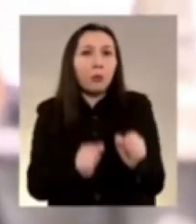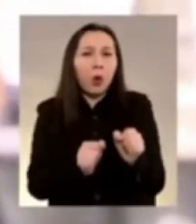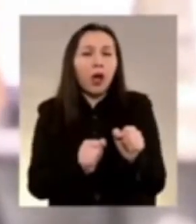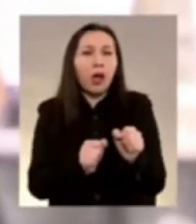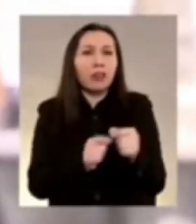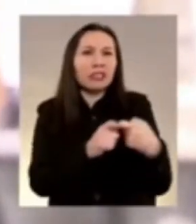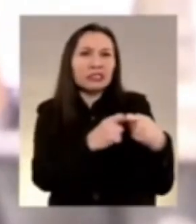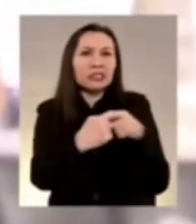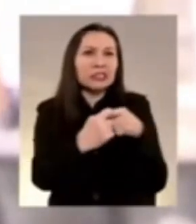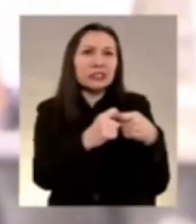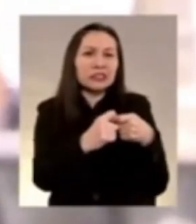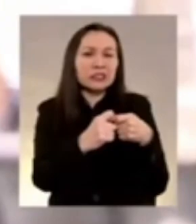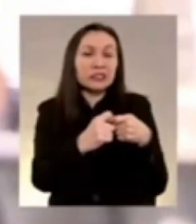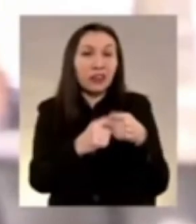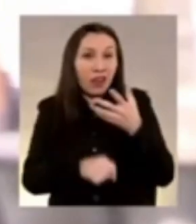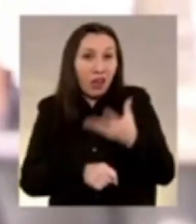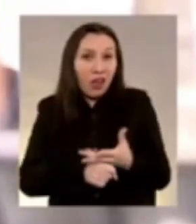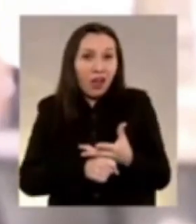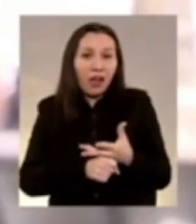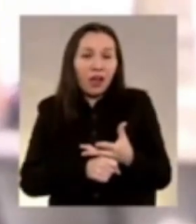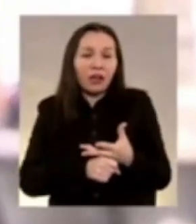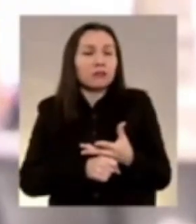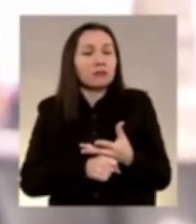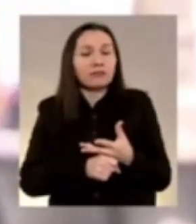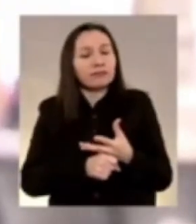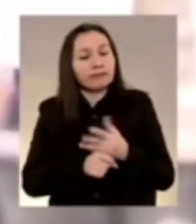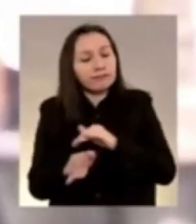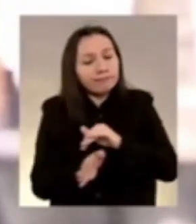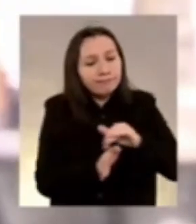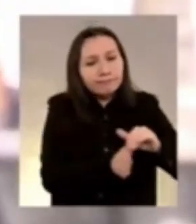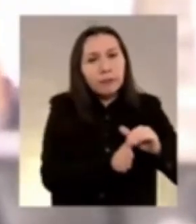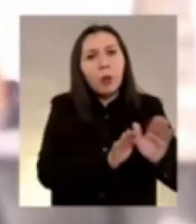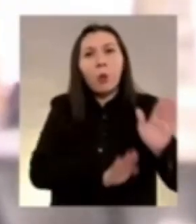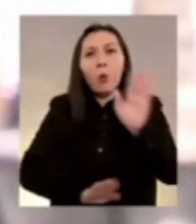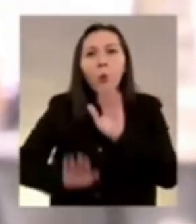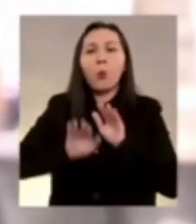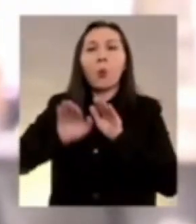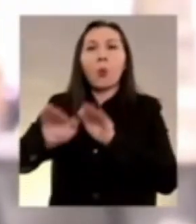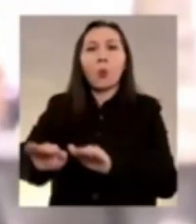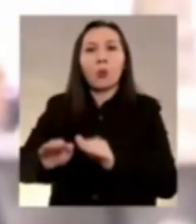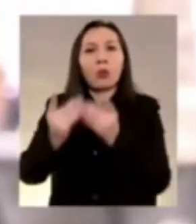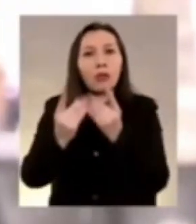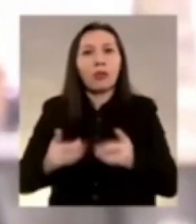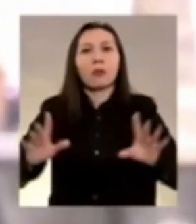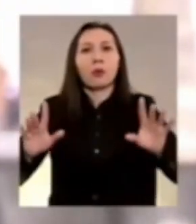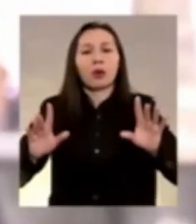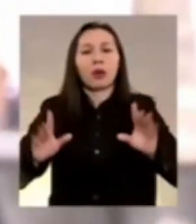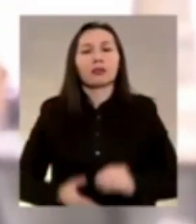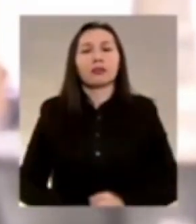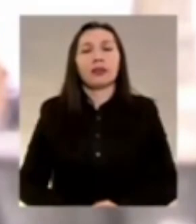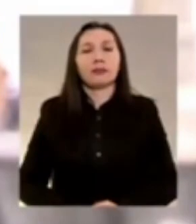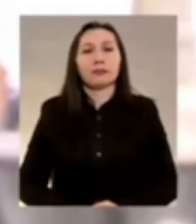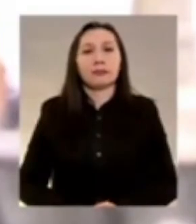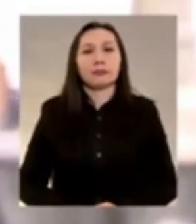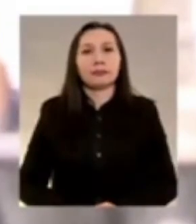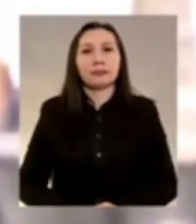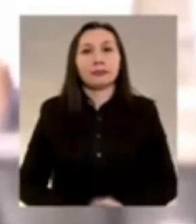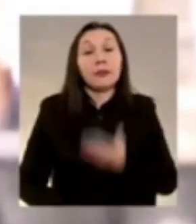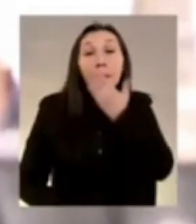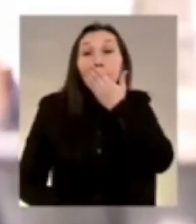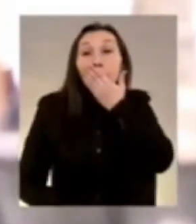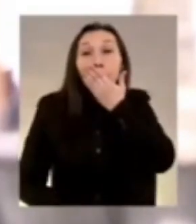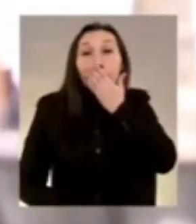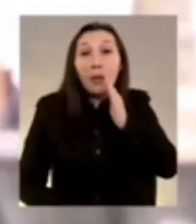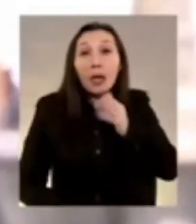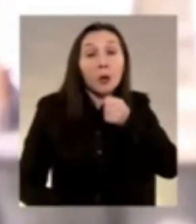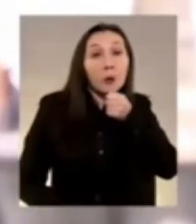rencillas en favor de cuidar nuestra democracia. La mejor